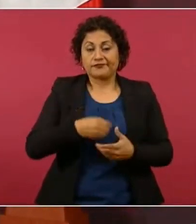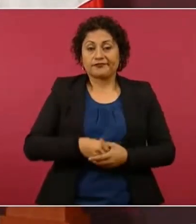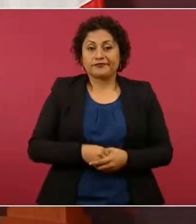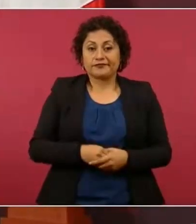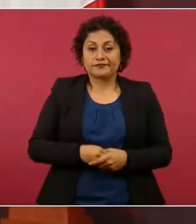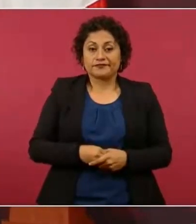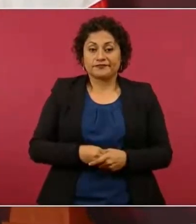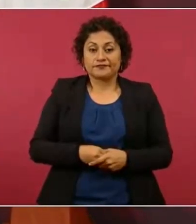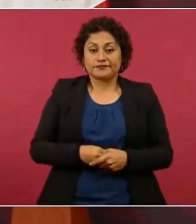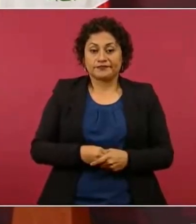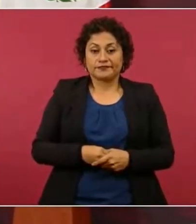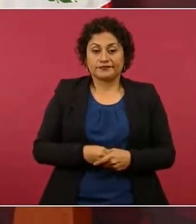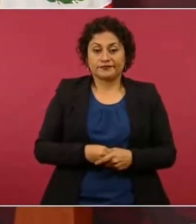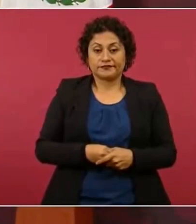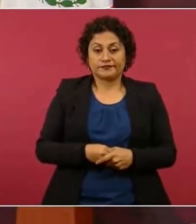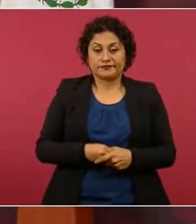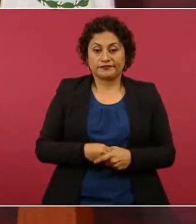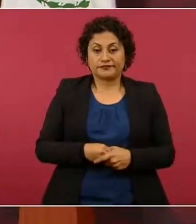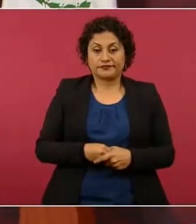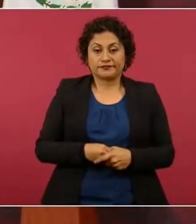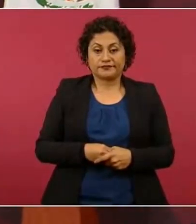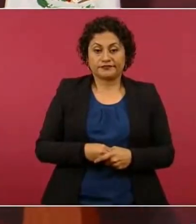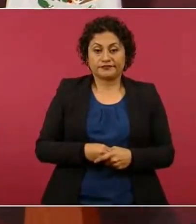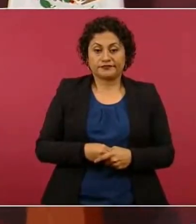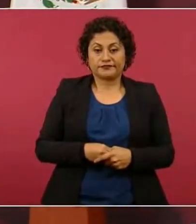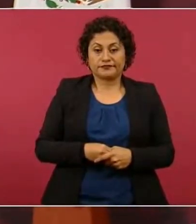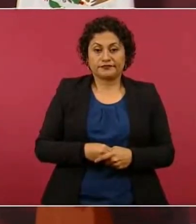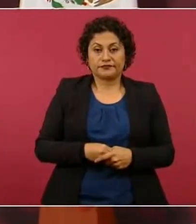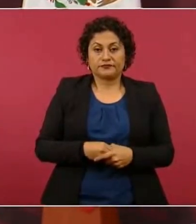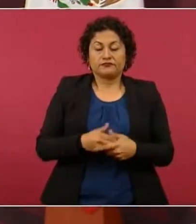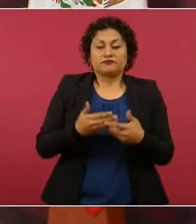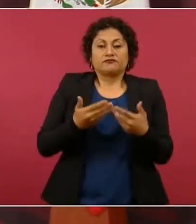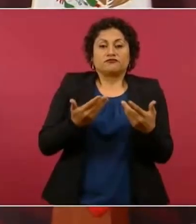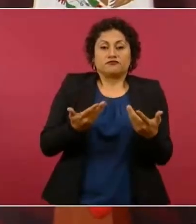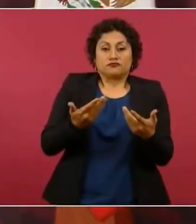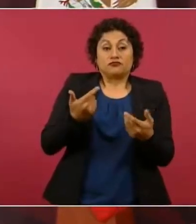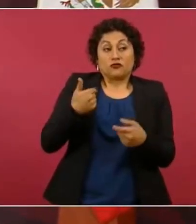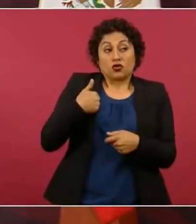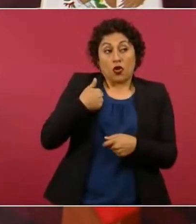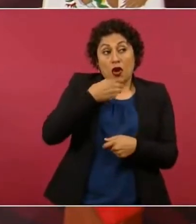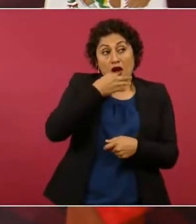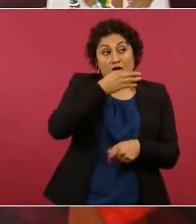se hiciera lo que usted nos estaba pidiendo.